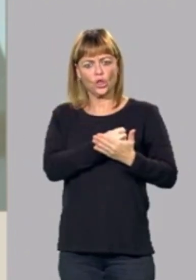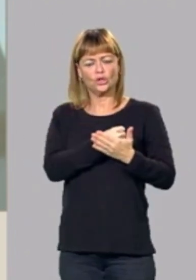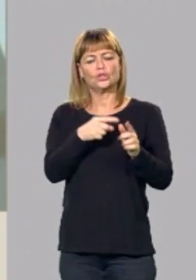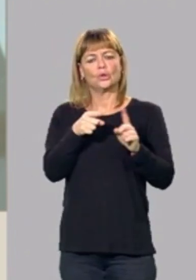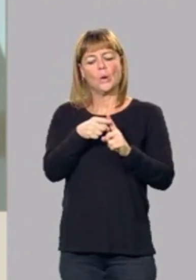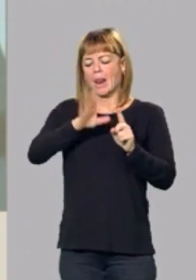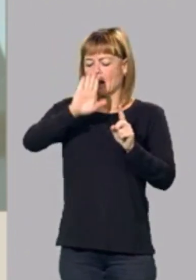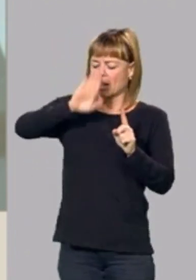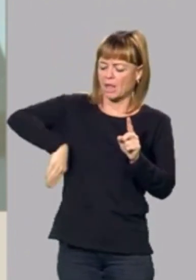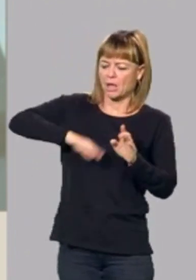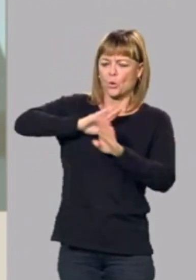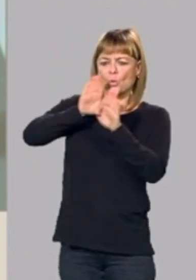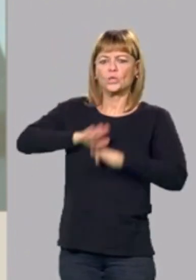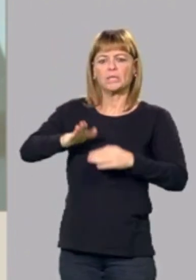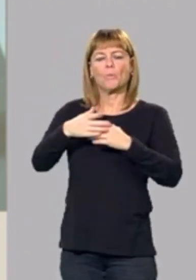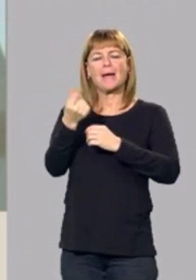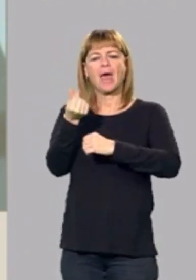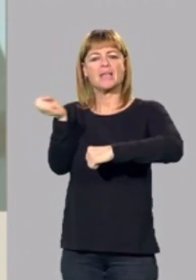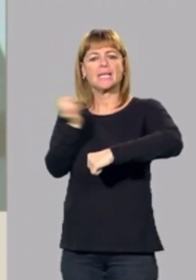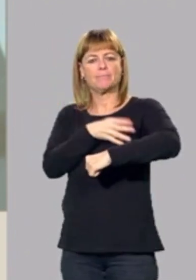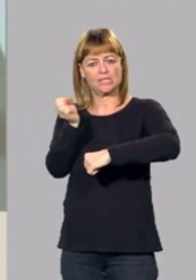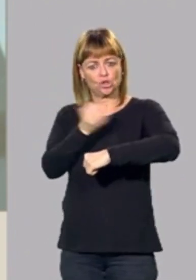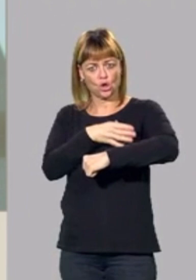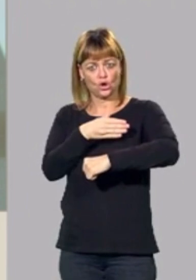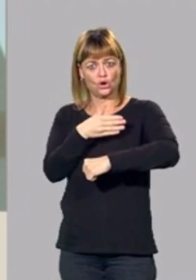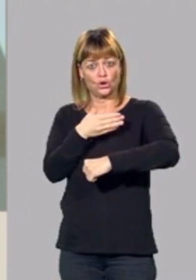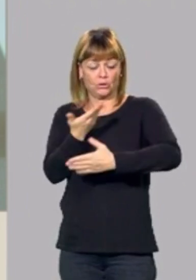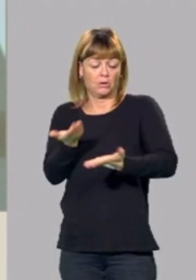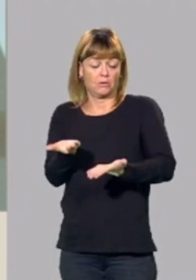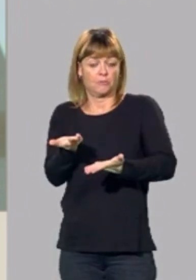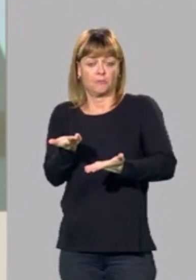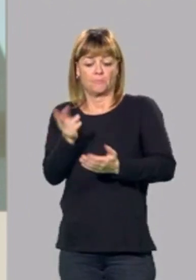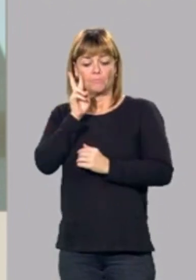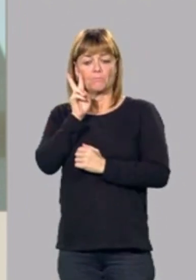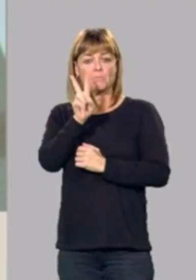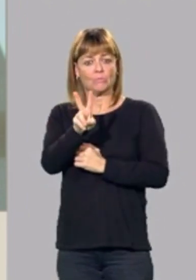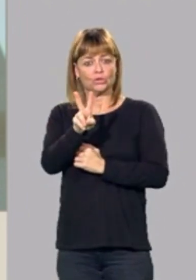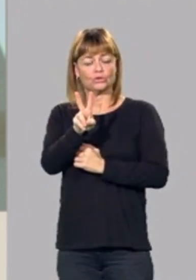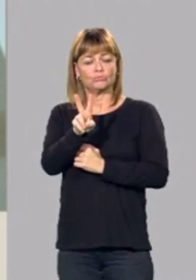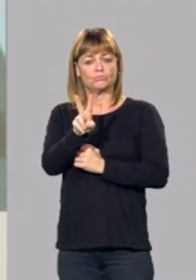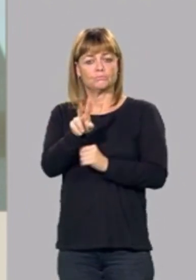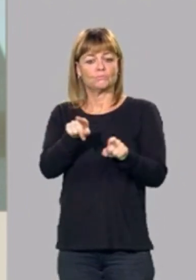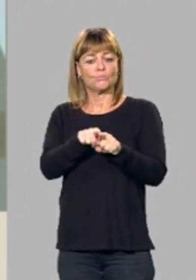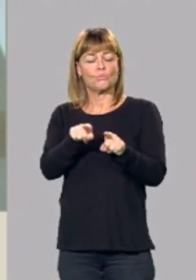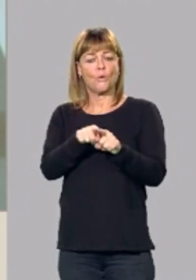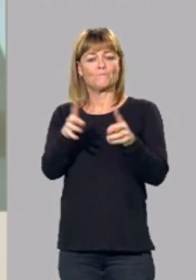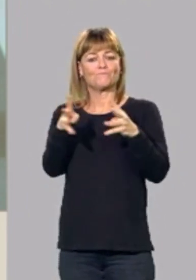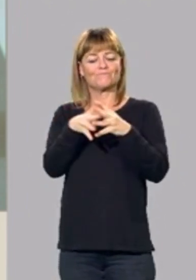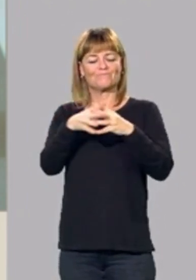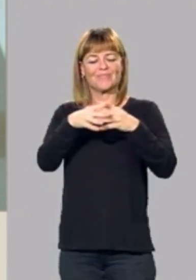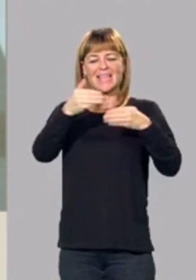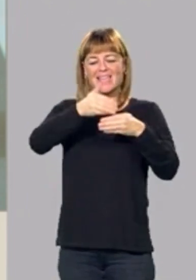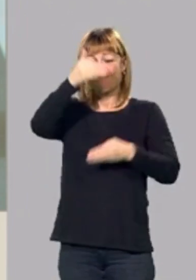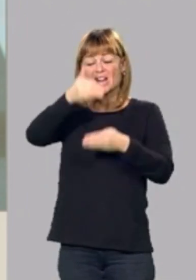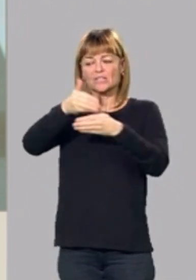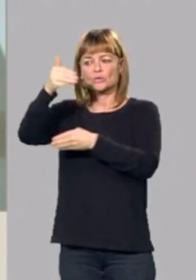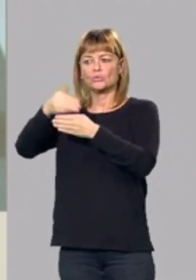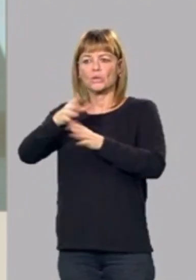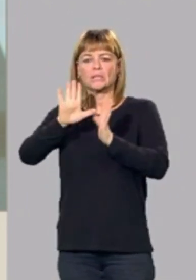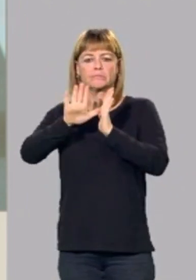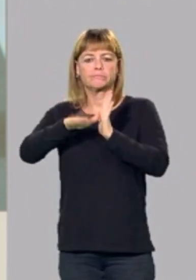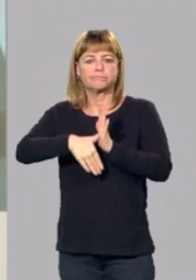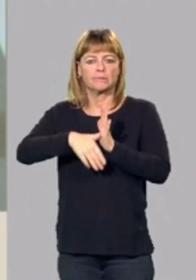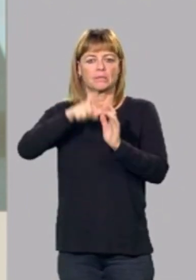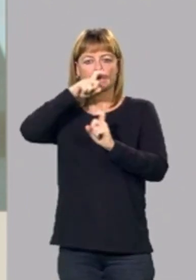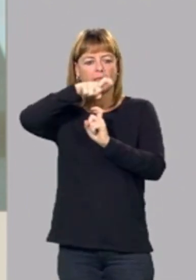de inversiones, vemos cómo las infraestructuras se retrasan año a año y eso pensamos